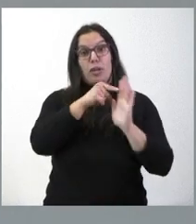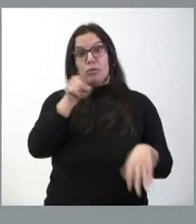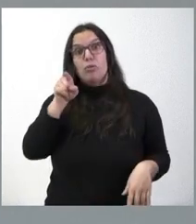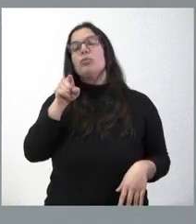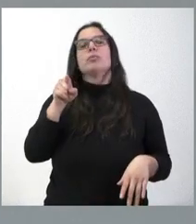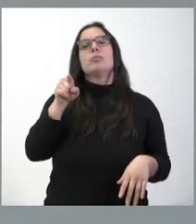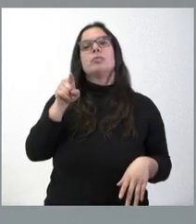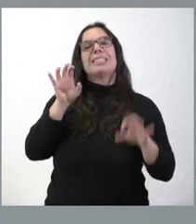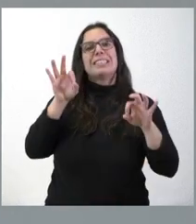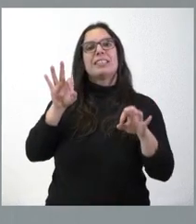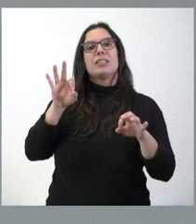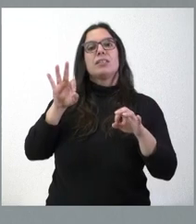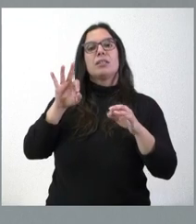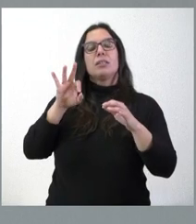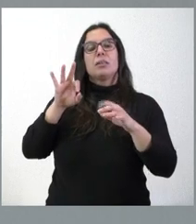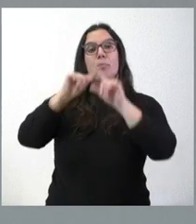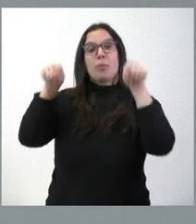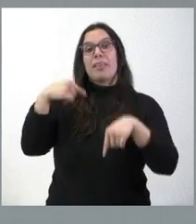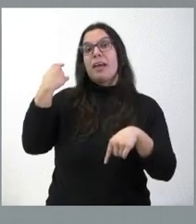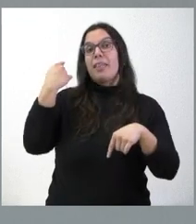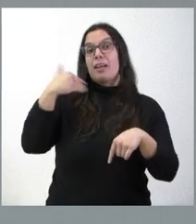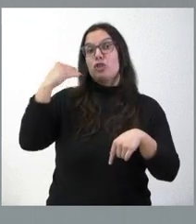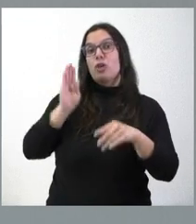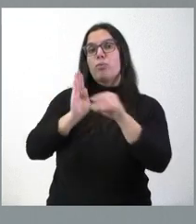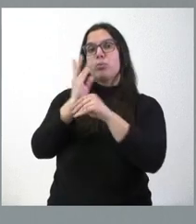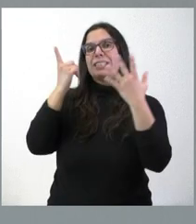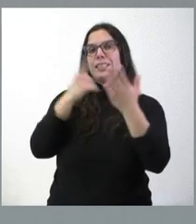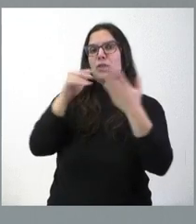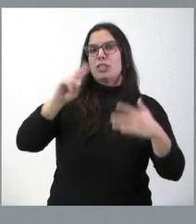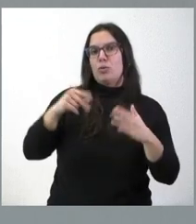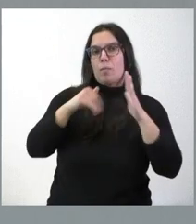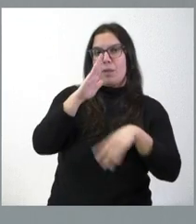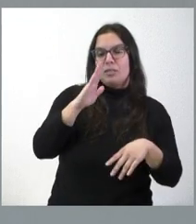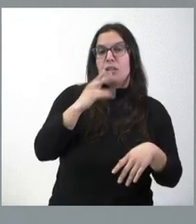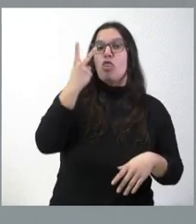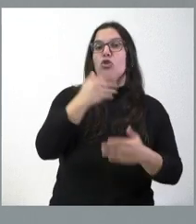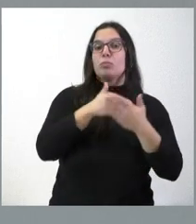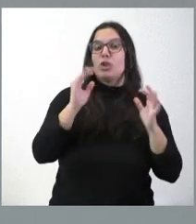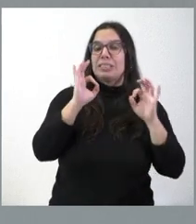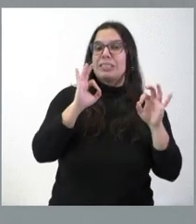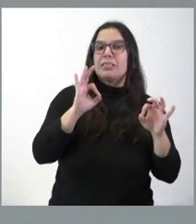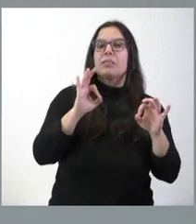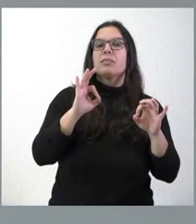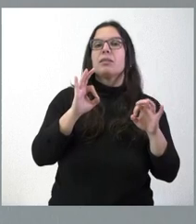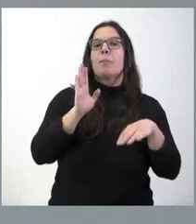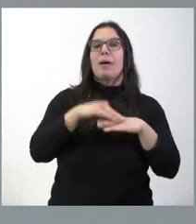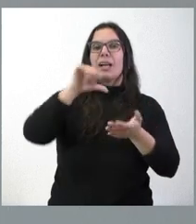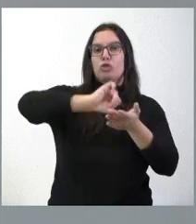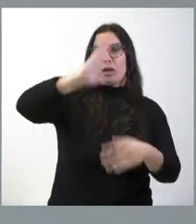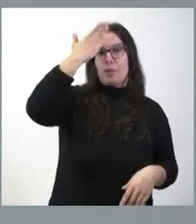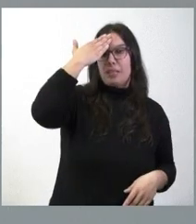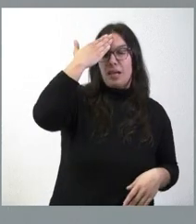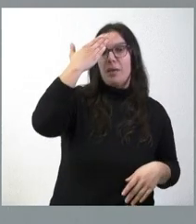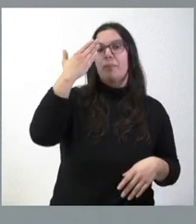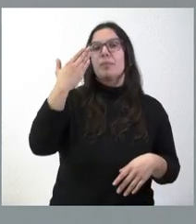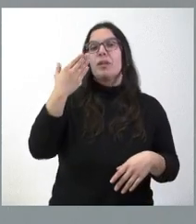de Soria absorbe más de seis millones de euros, más de dos millones o dos millones para el caso de Soria Capital, Duruelo